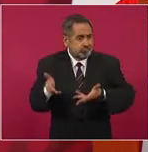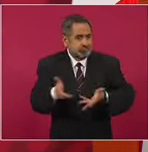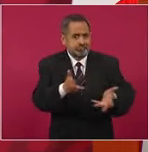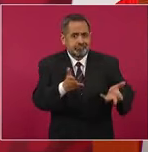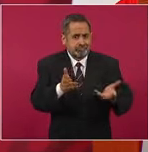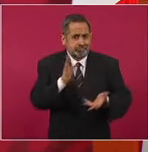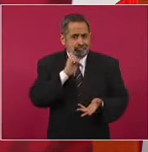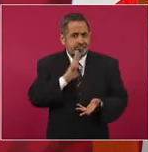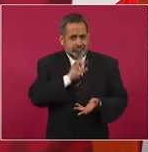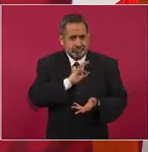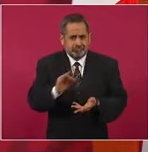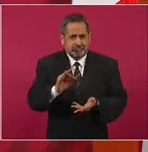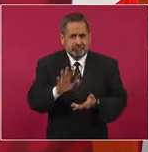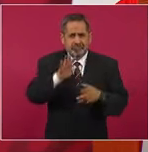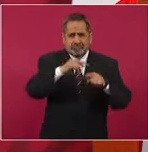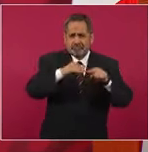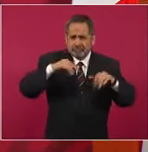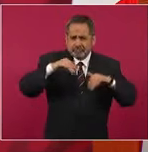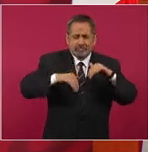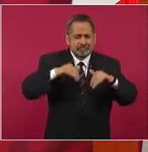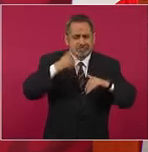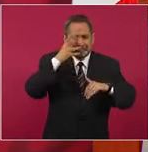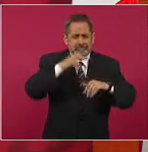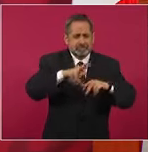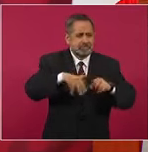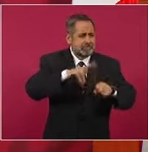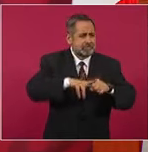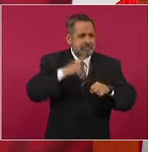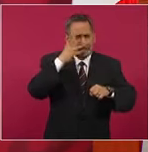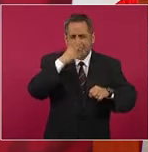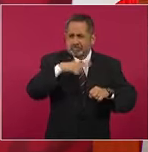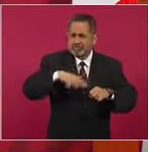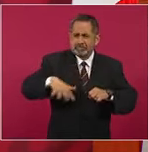casi albercas, naturales,